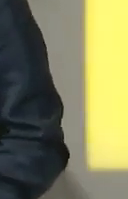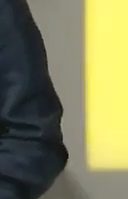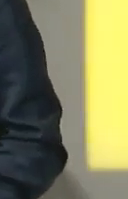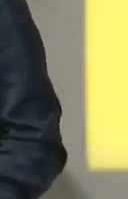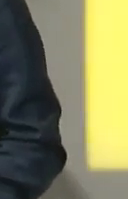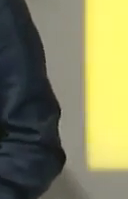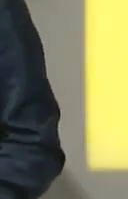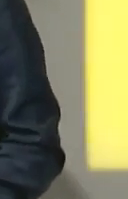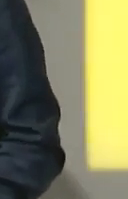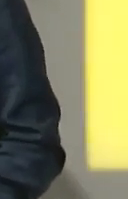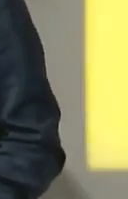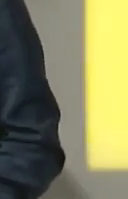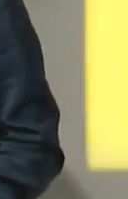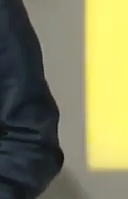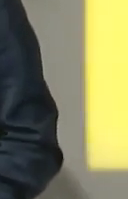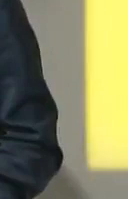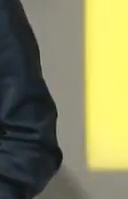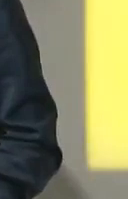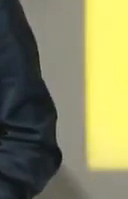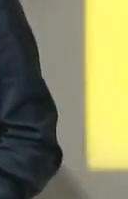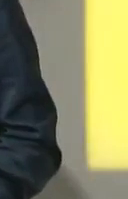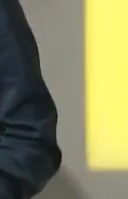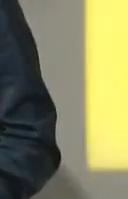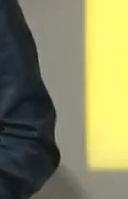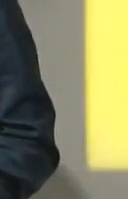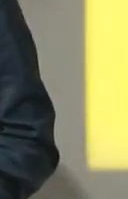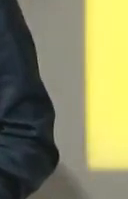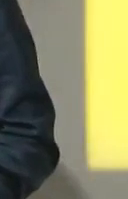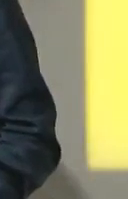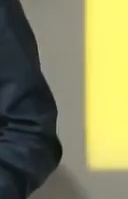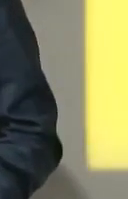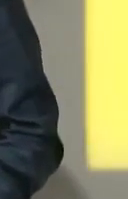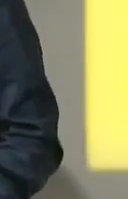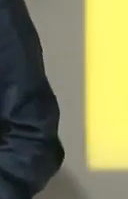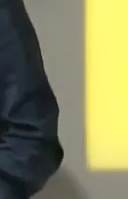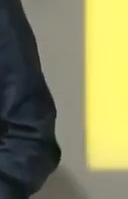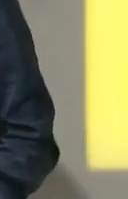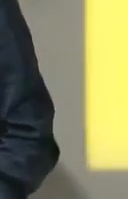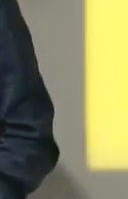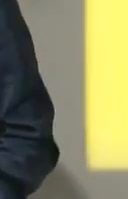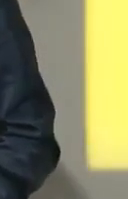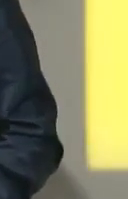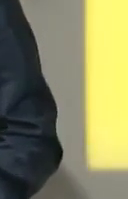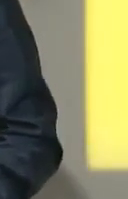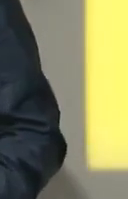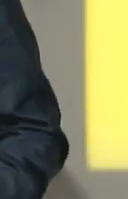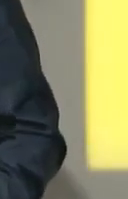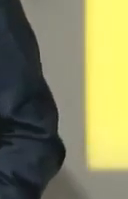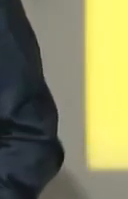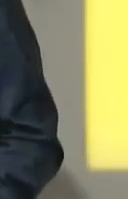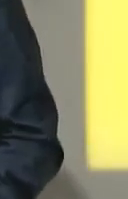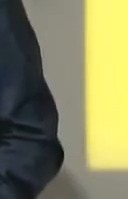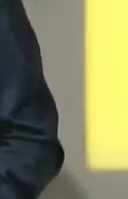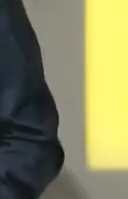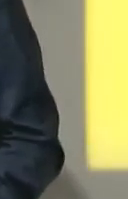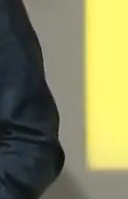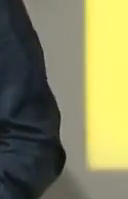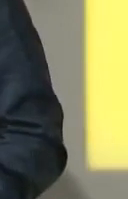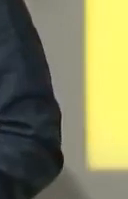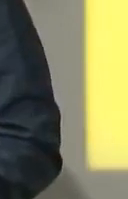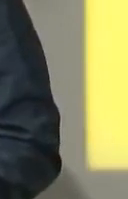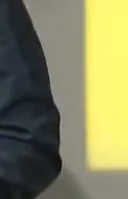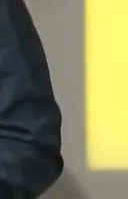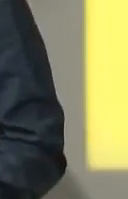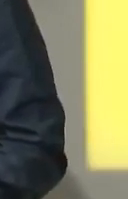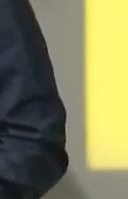Venezuela es el único país del mundo que cuenta con un sistema crediticio a 35 años para el 40% de la